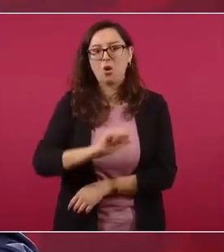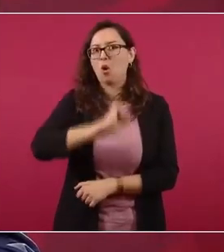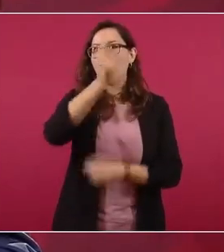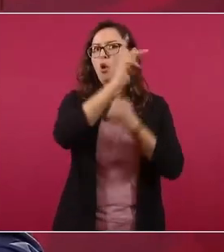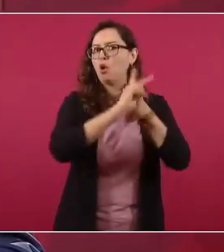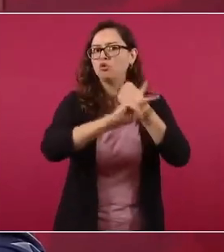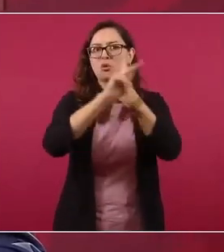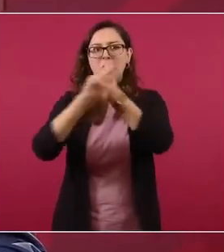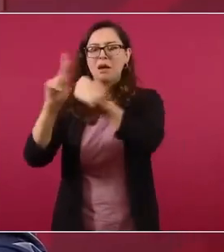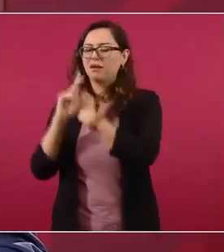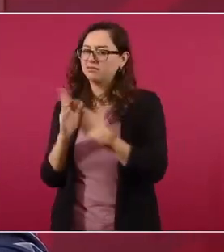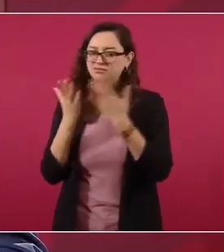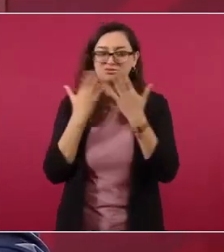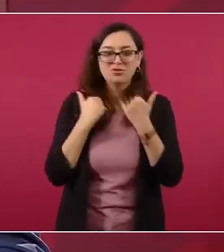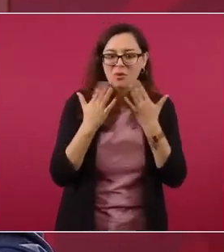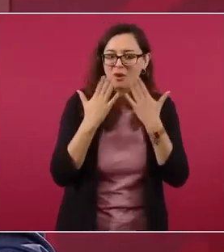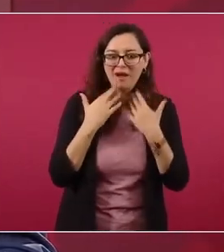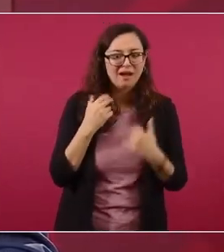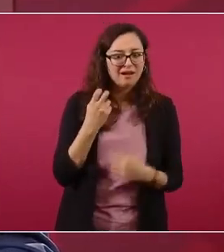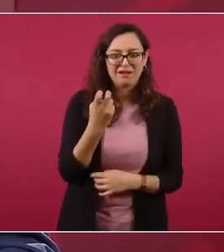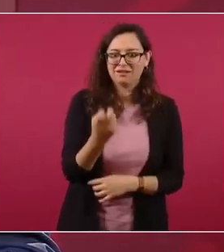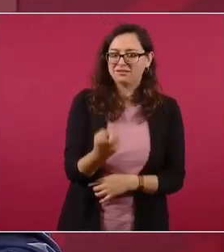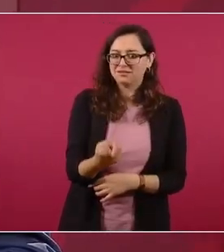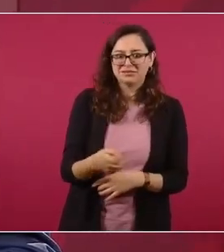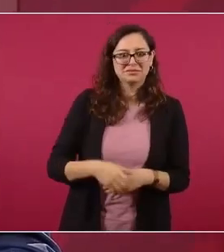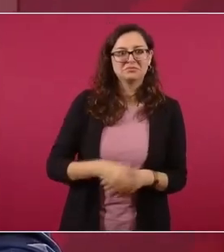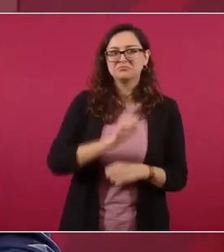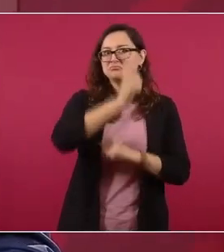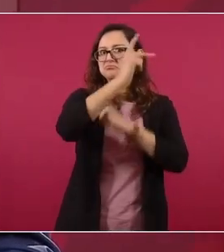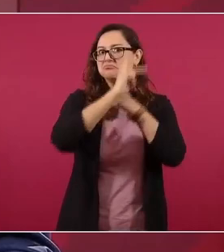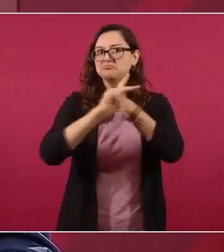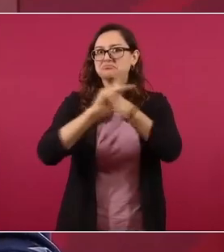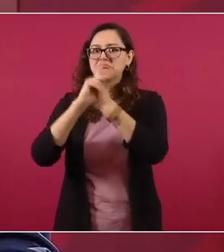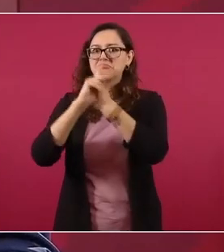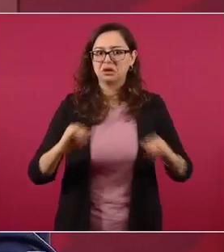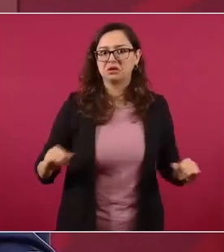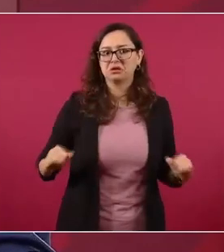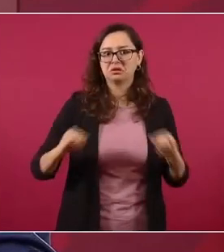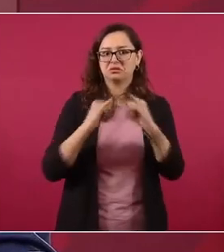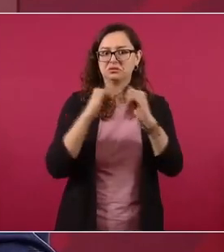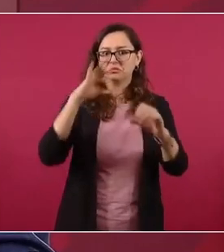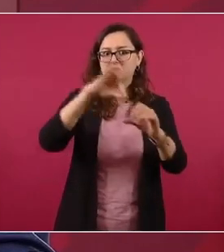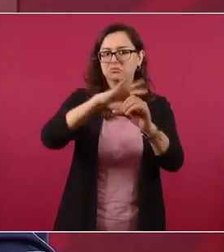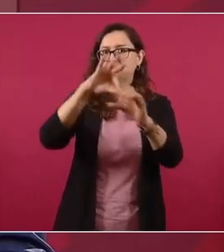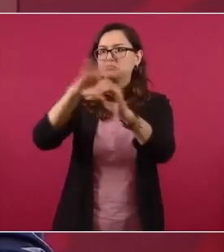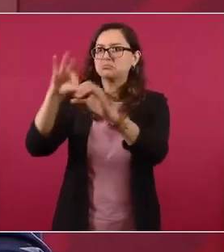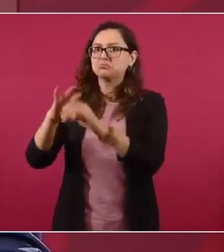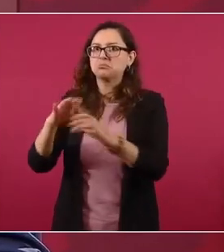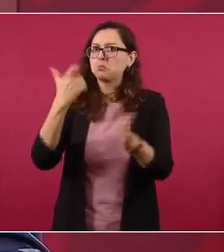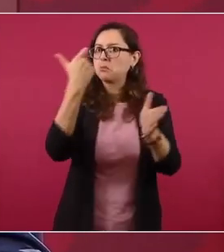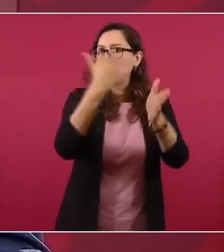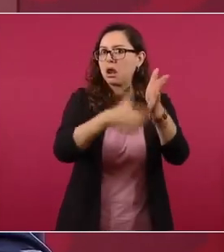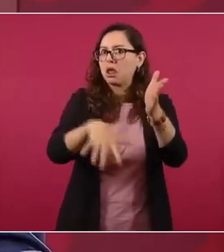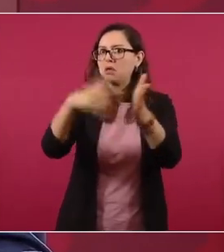los más onerosos.